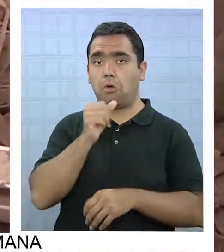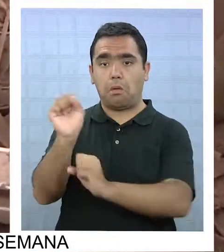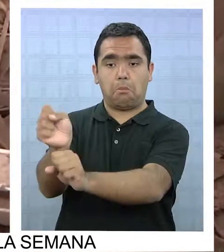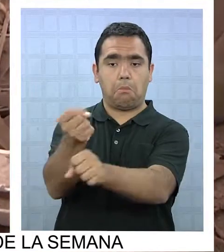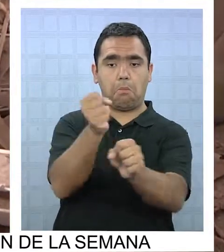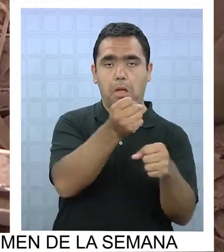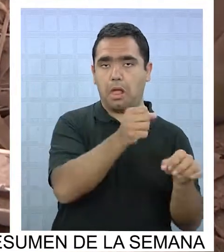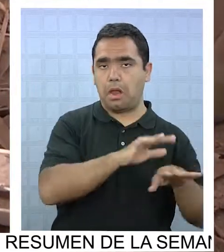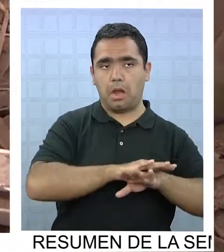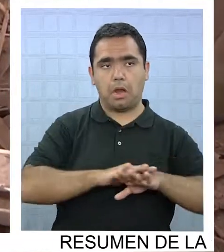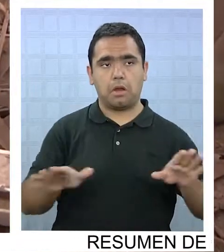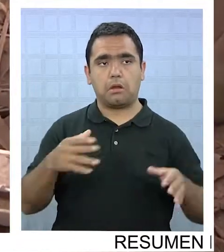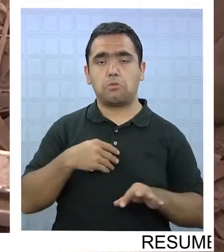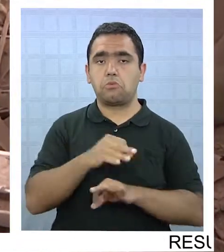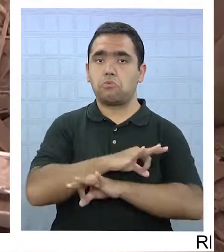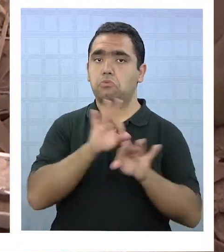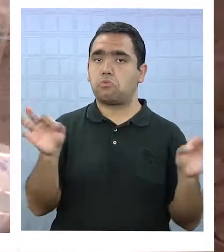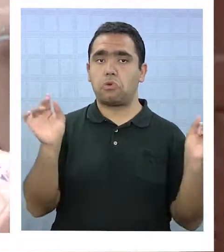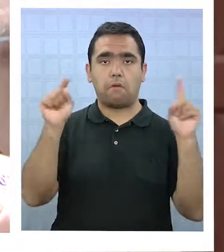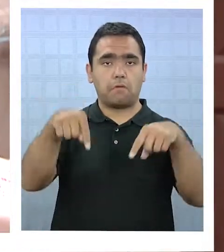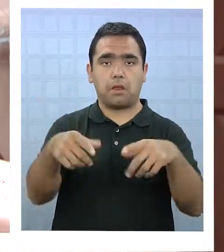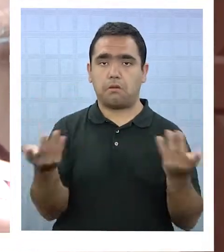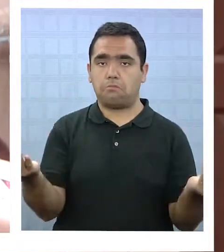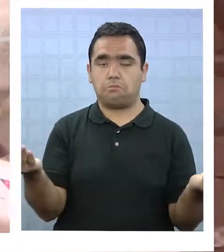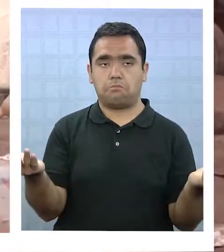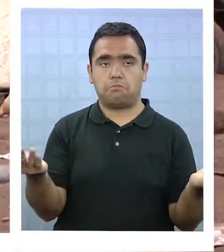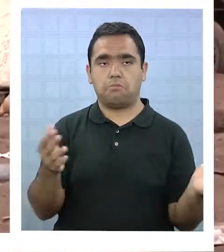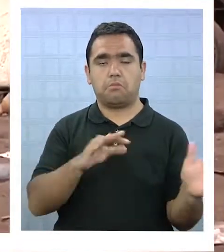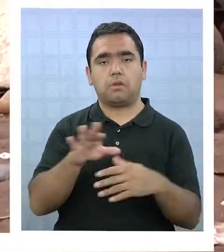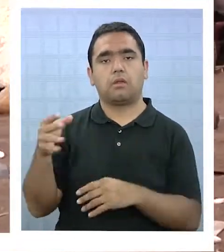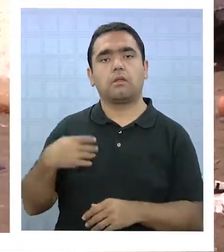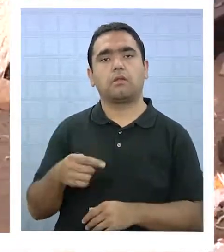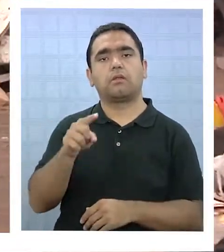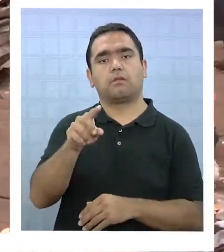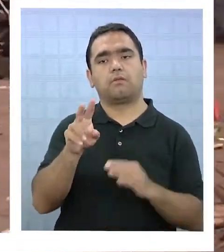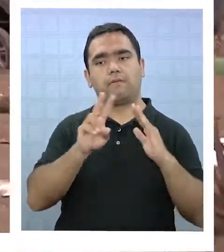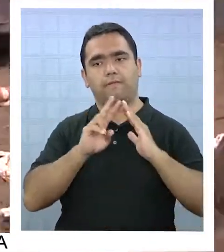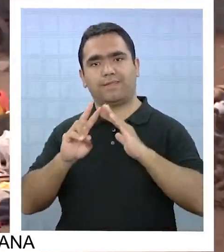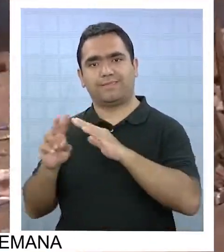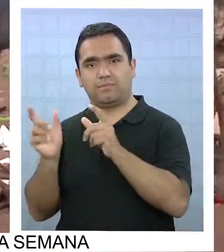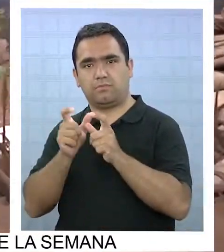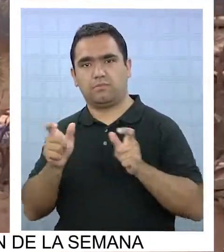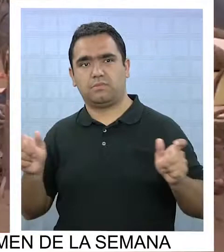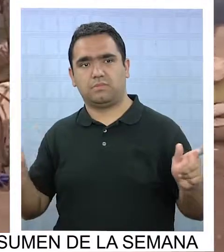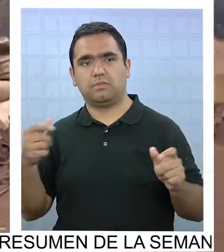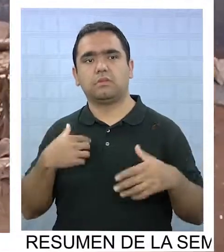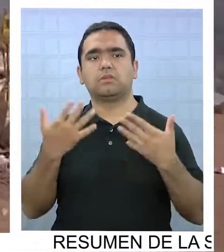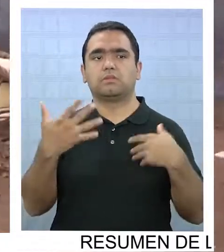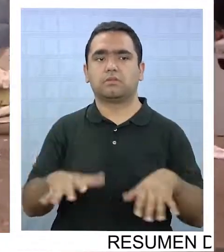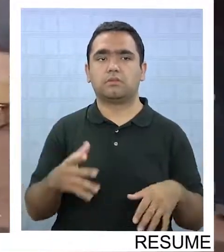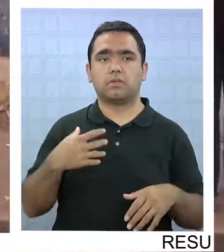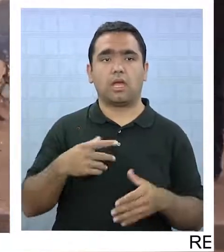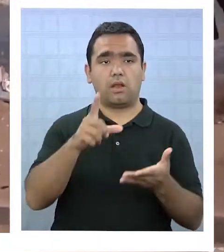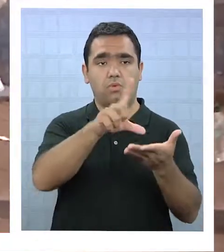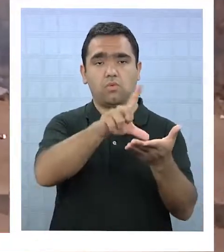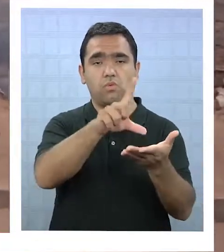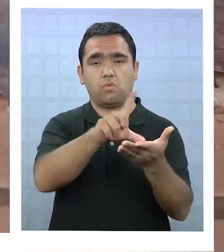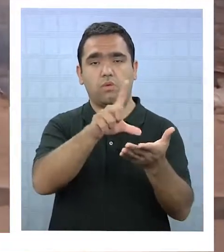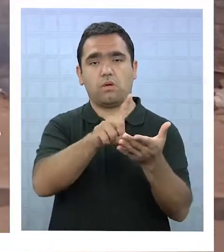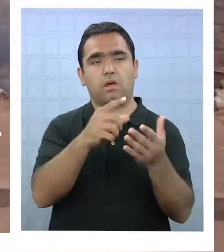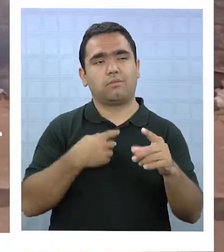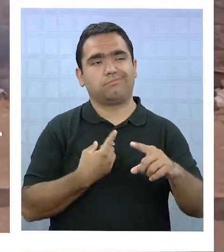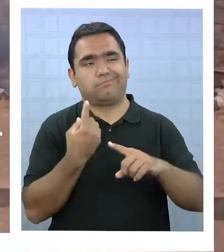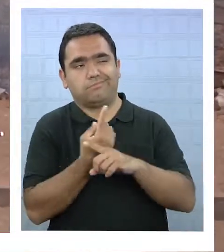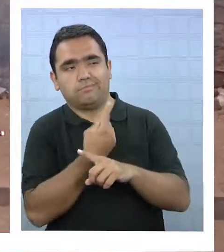y no hay quien barra, y bueno, vienen nunca para acá. Según los vecinos, ellos ya conversaron con el encargado del